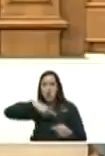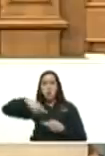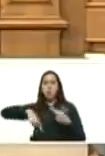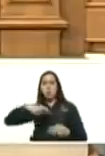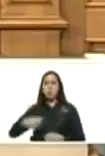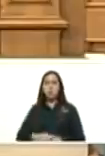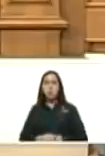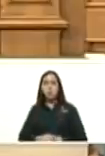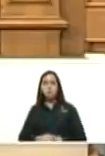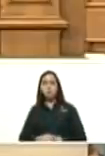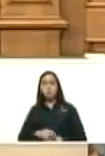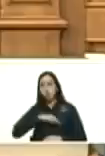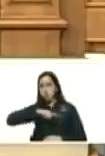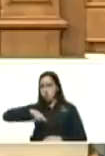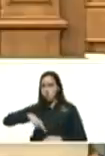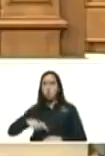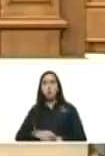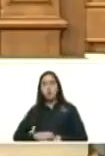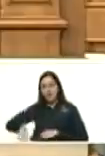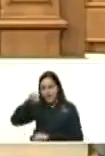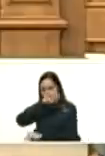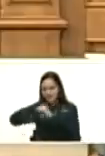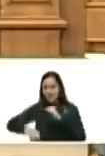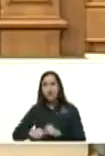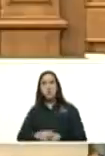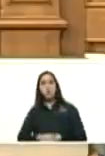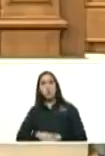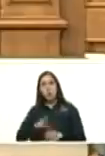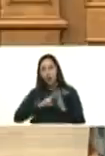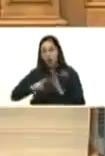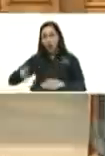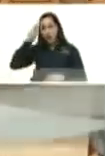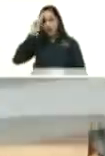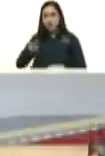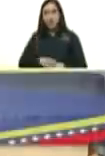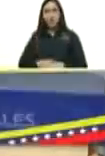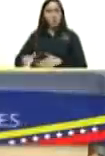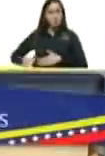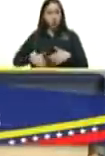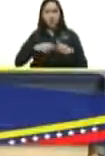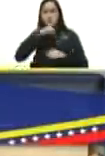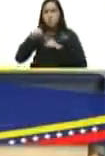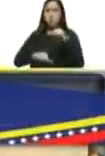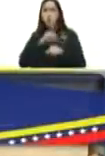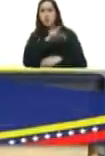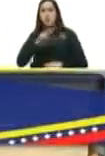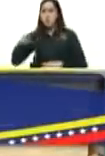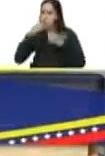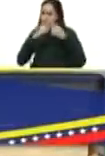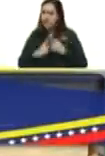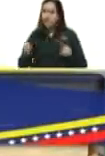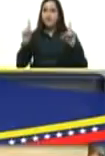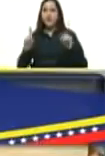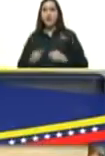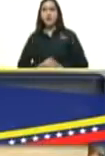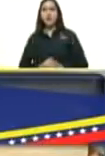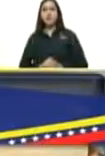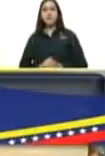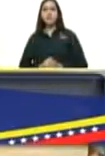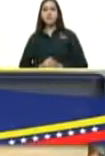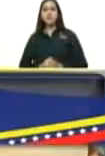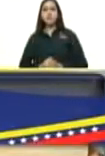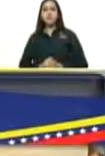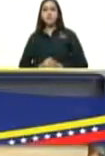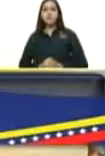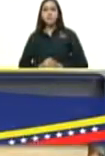somos los chicos que defendemos la dignidad y el camino de un siglo 21 diferente diferente